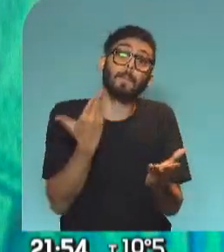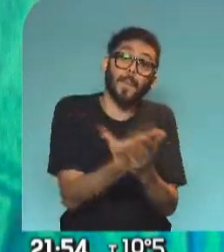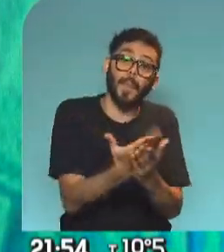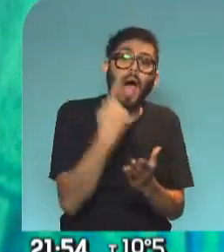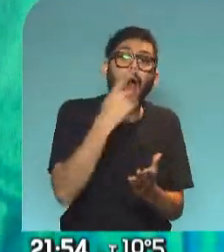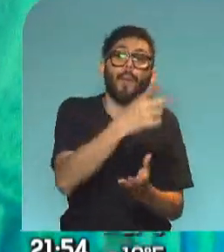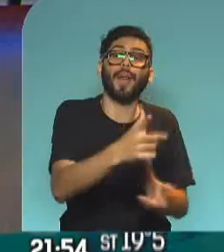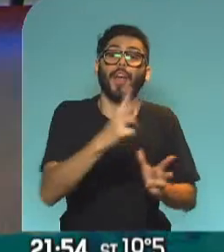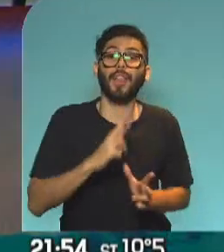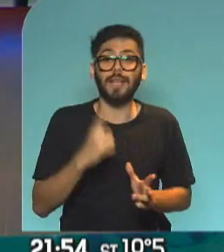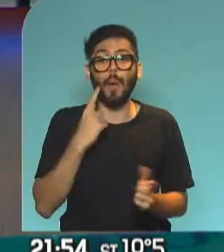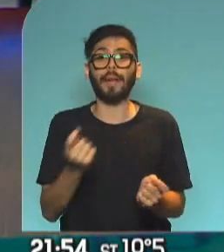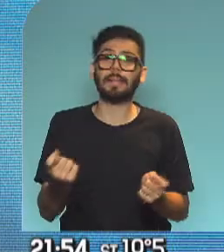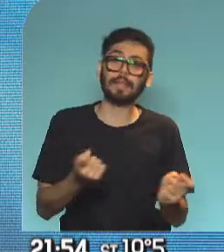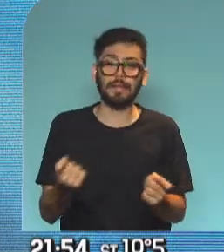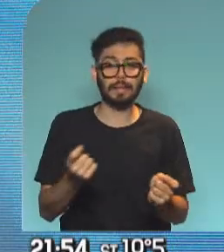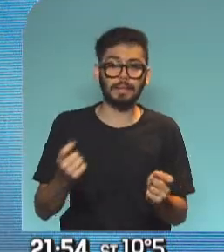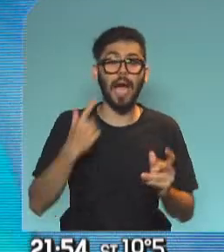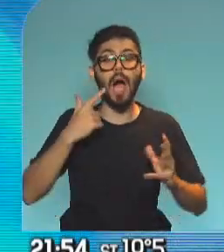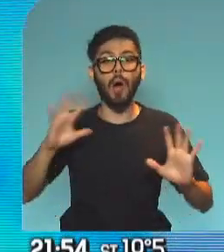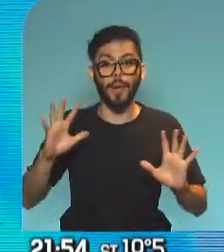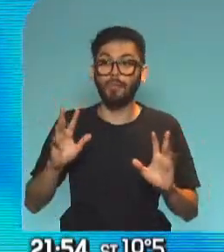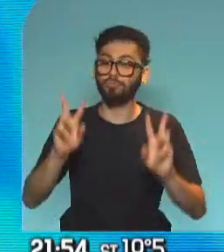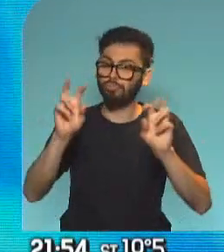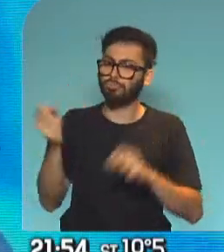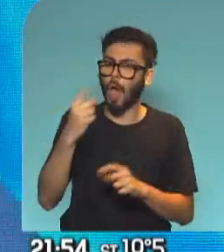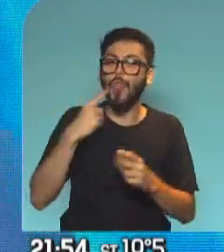fuego que tiene el gobierno para poder renegociar eso. Tema relevante en próximos días. Gracias, Nasa.